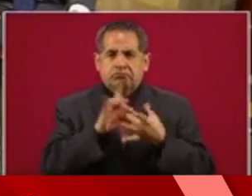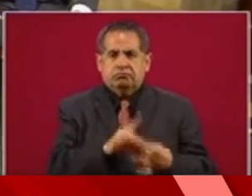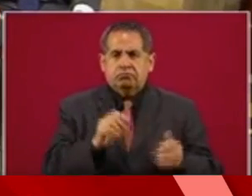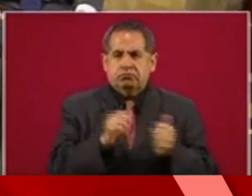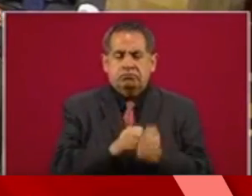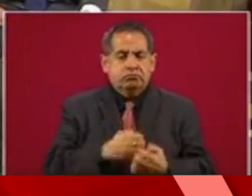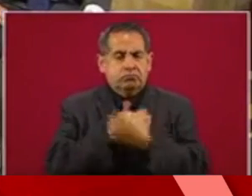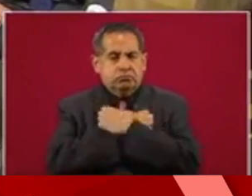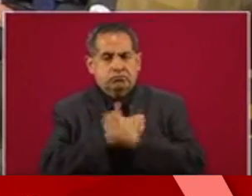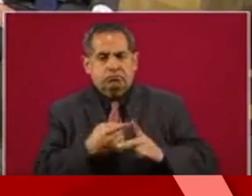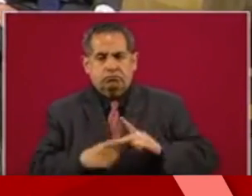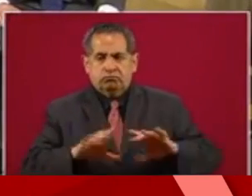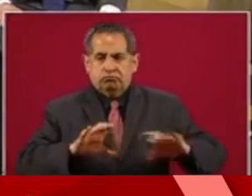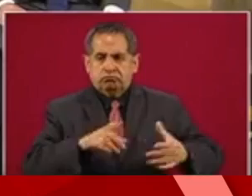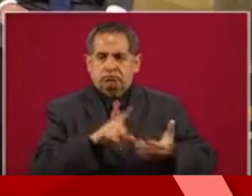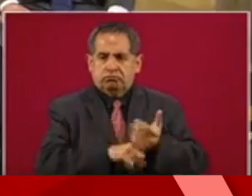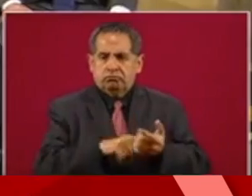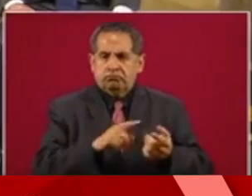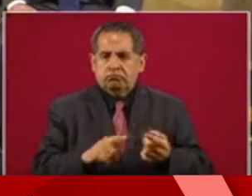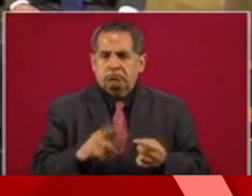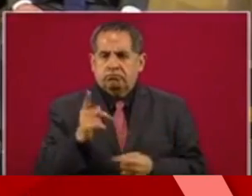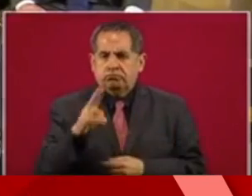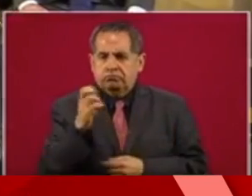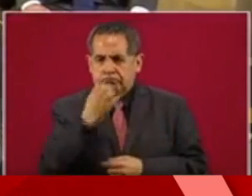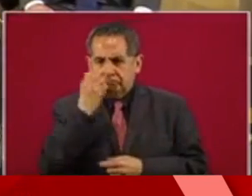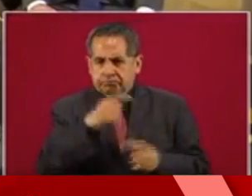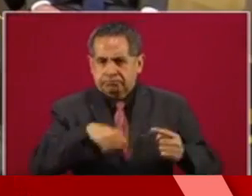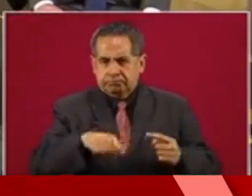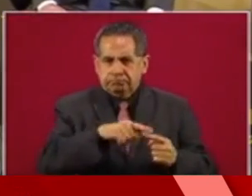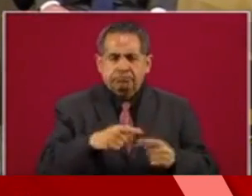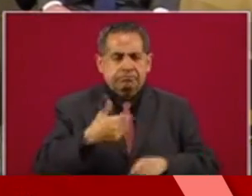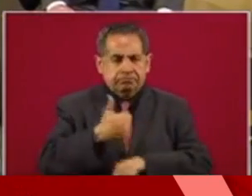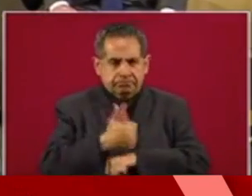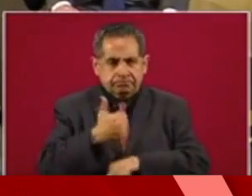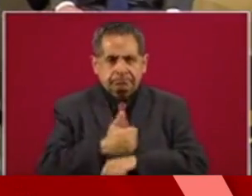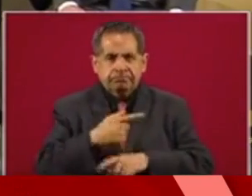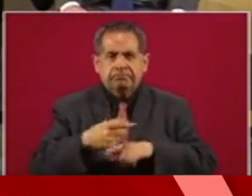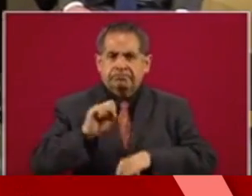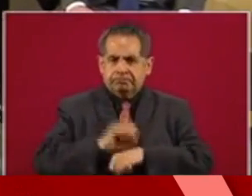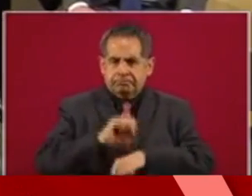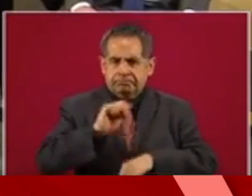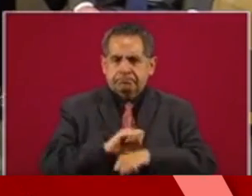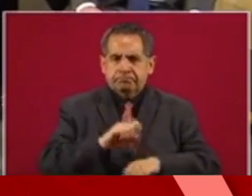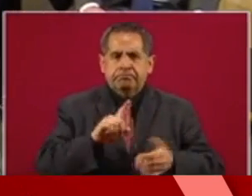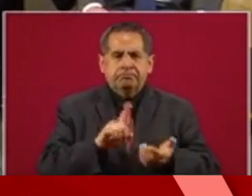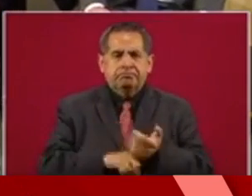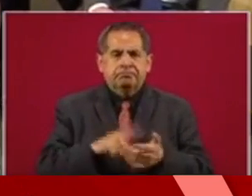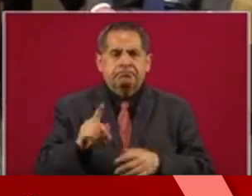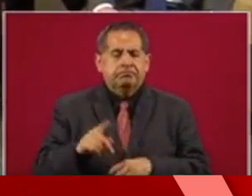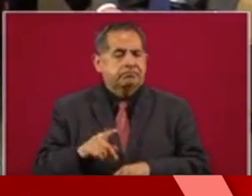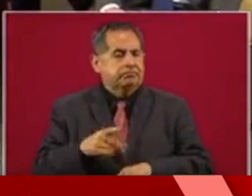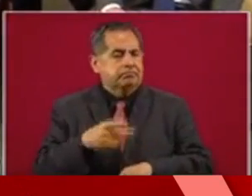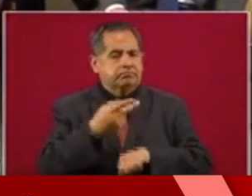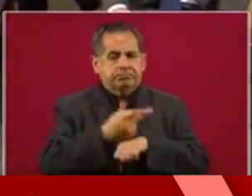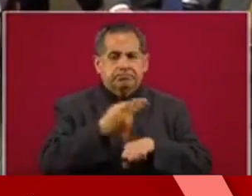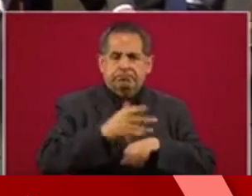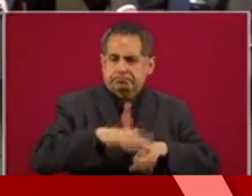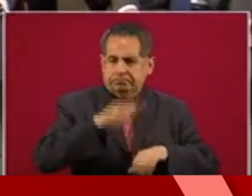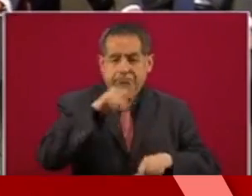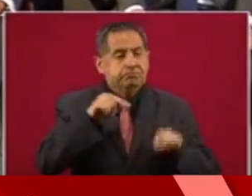de educación inicial, preescolar, primaria, secundaria y bachillerato.